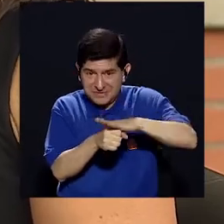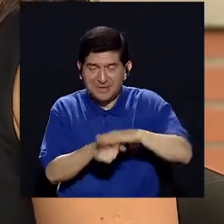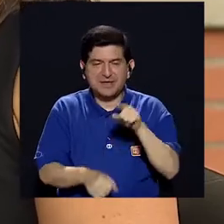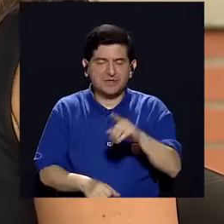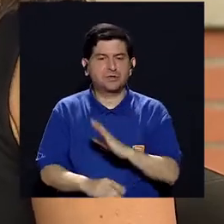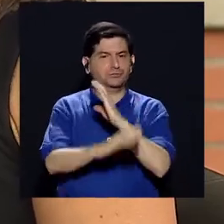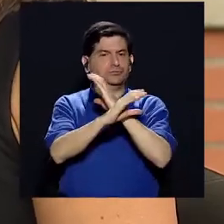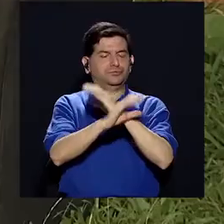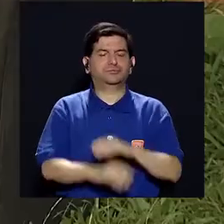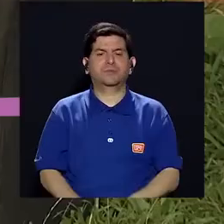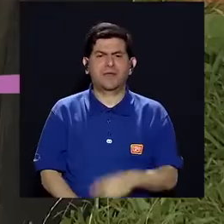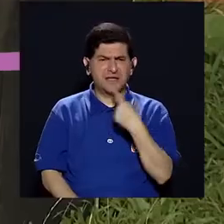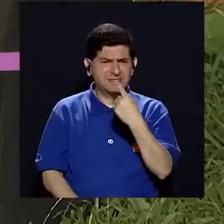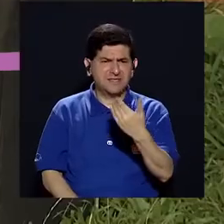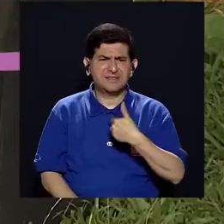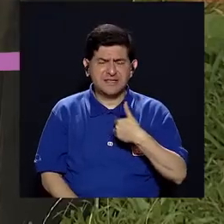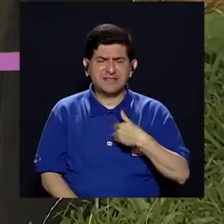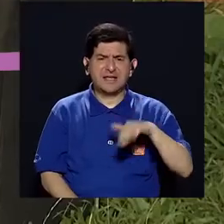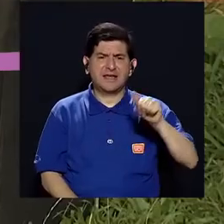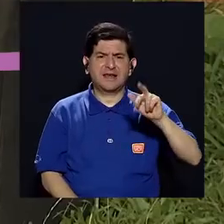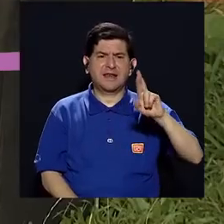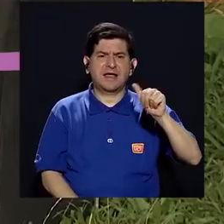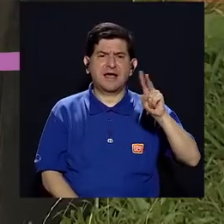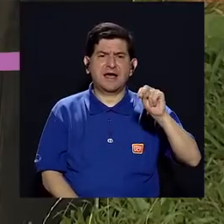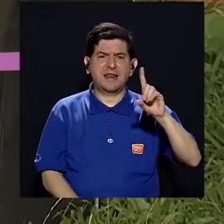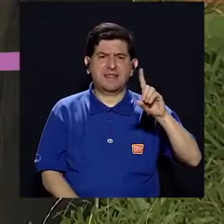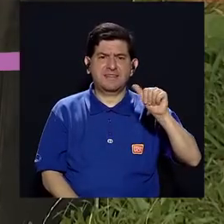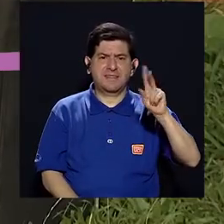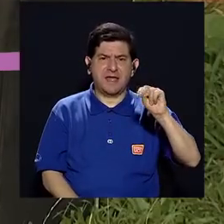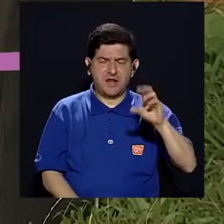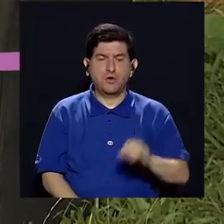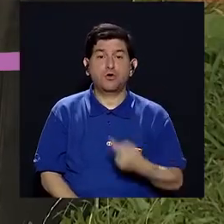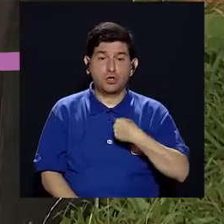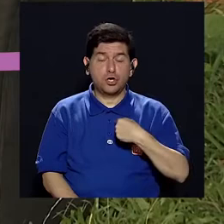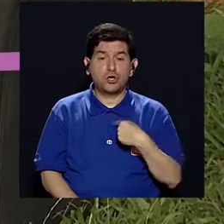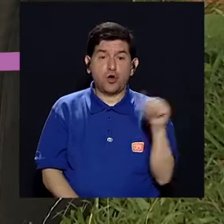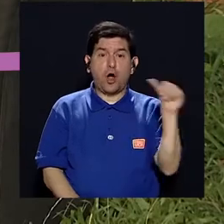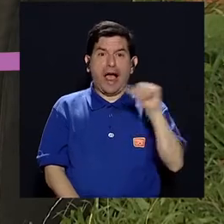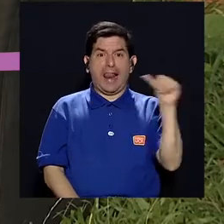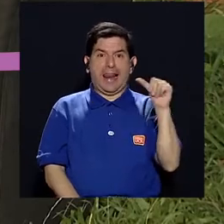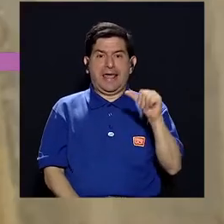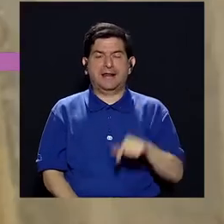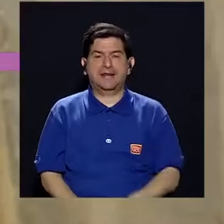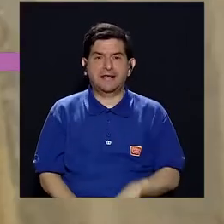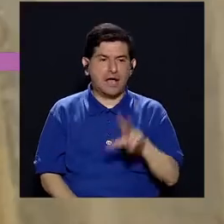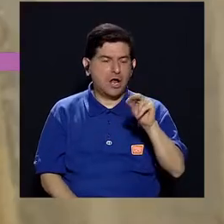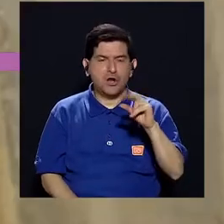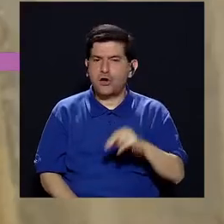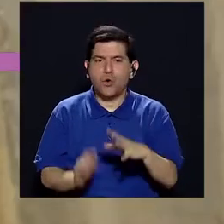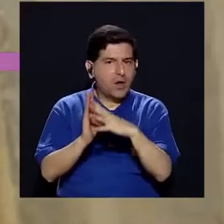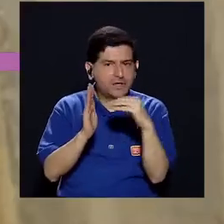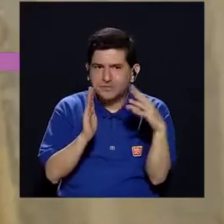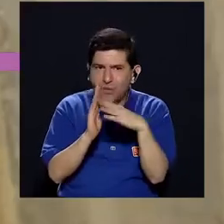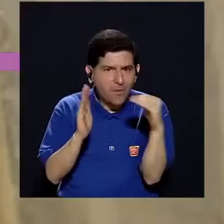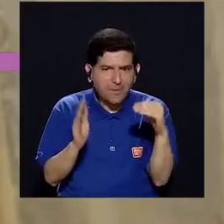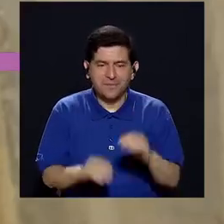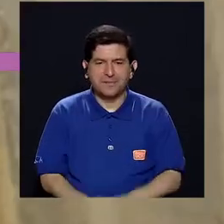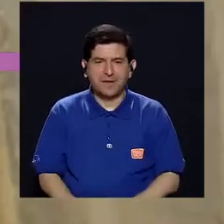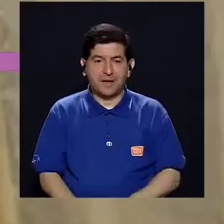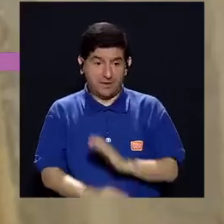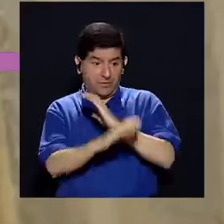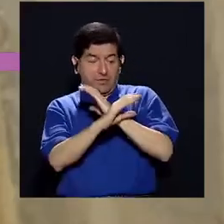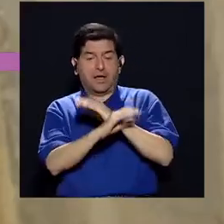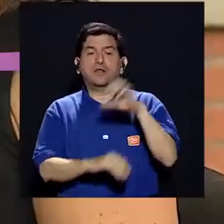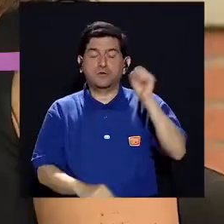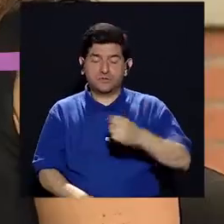fijarse en esas cositas. Si es una galleta, dice que trae arándanos, está arándanos real, ¿verdad? Y si yo soy alérgico, no es que es una imitación de arándanos,